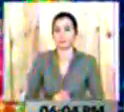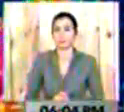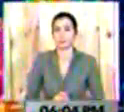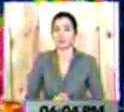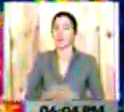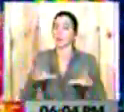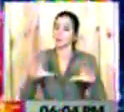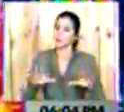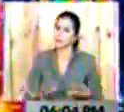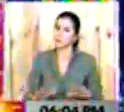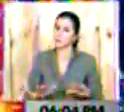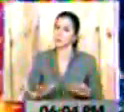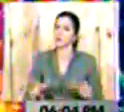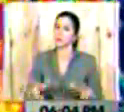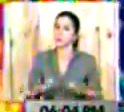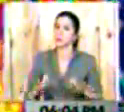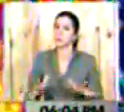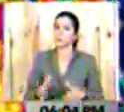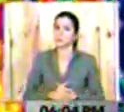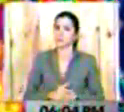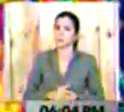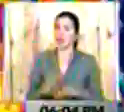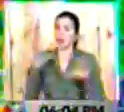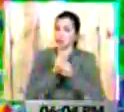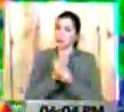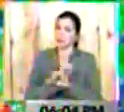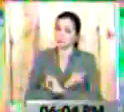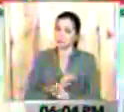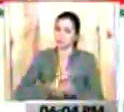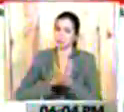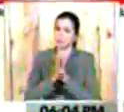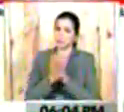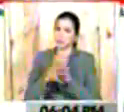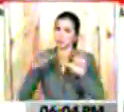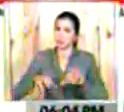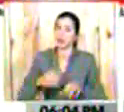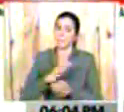disminuirse especialmente ya avanzadas las horas de la noche y horas de la madrugada